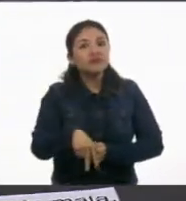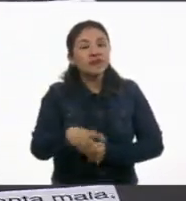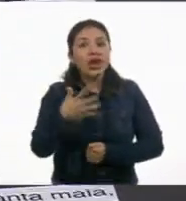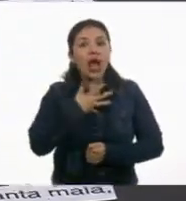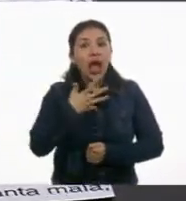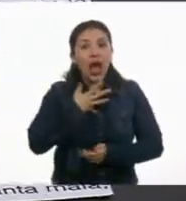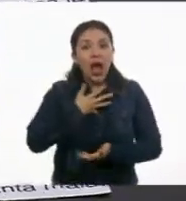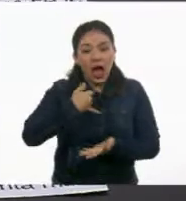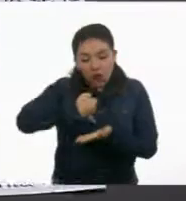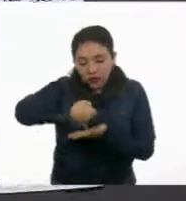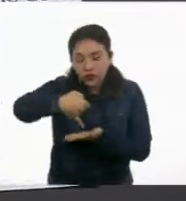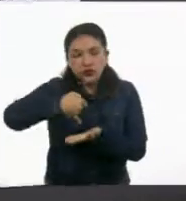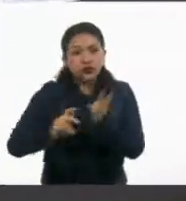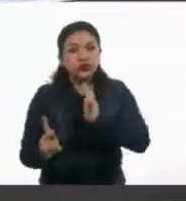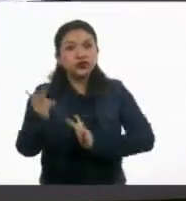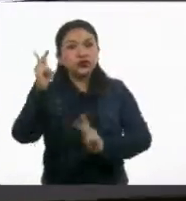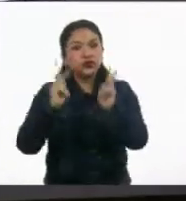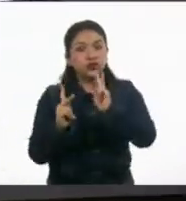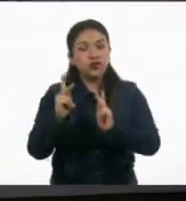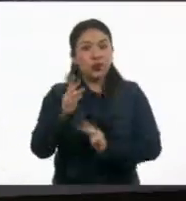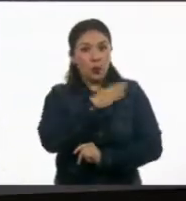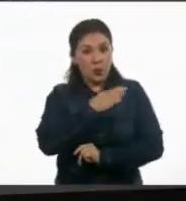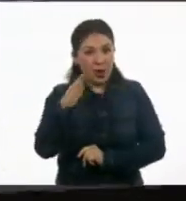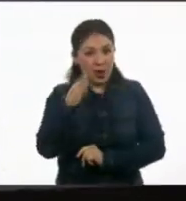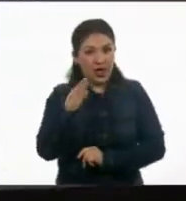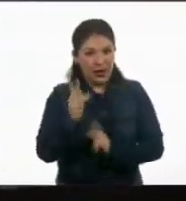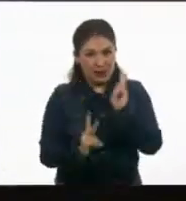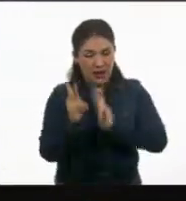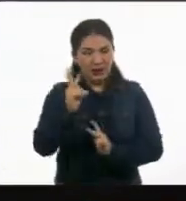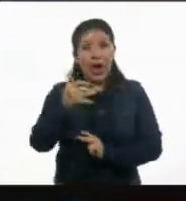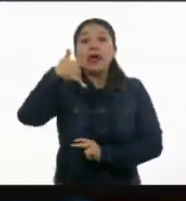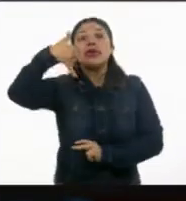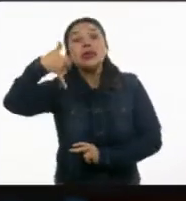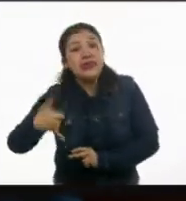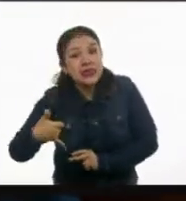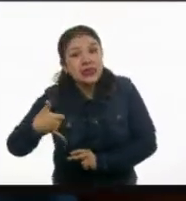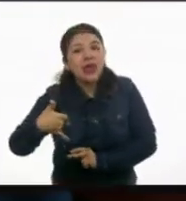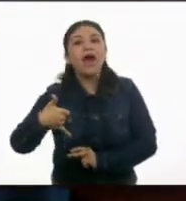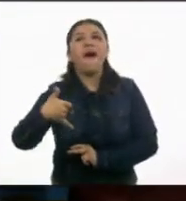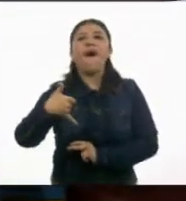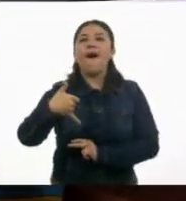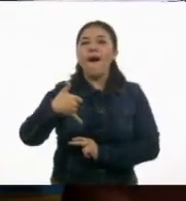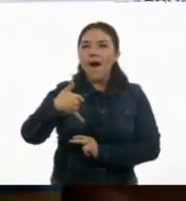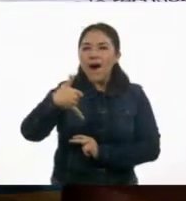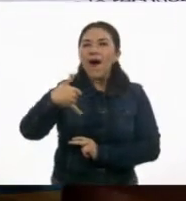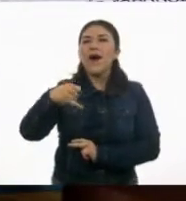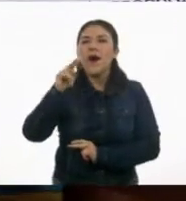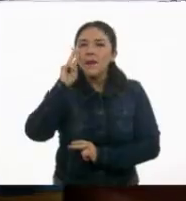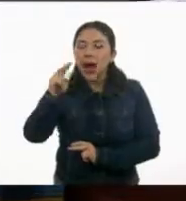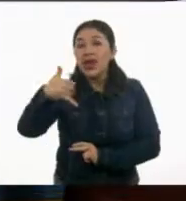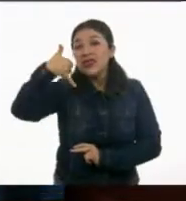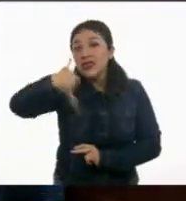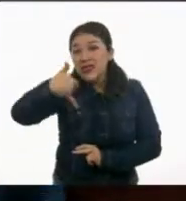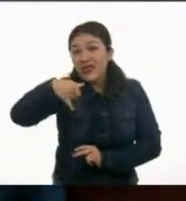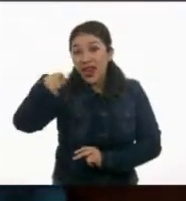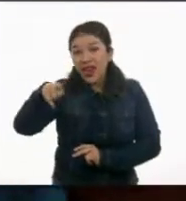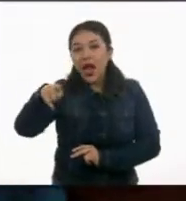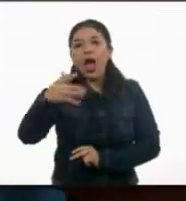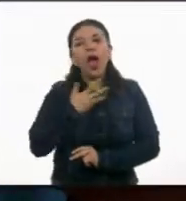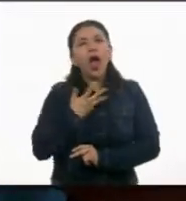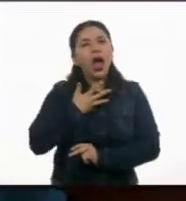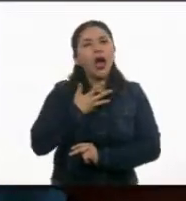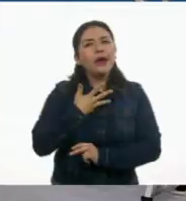semillas de hierbas buenas y no había observado eso, Ale. ¿Qué observadora eres? En el caso de la palabra I, se trata